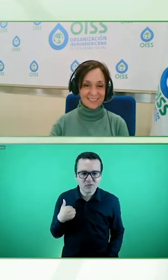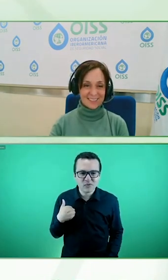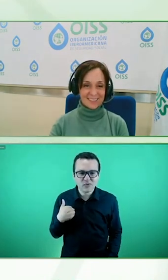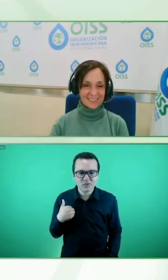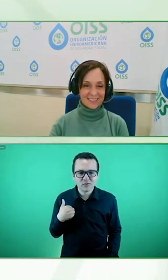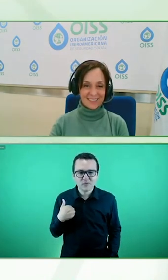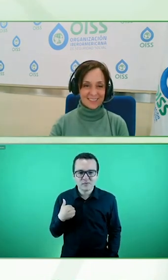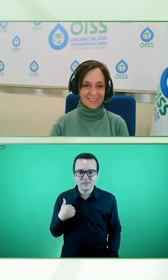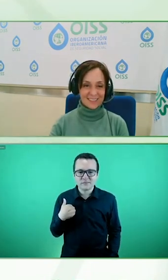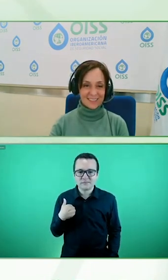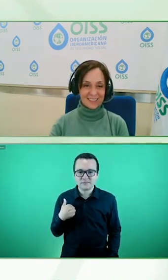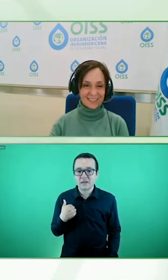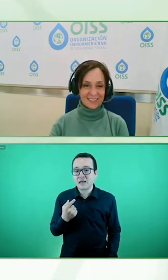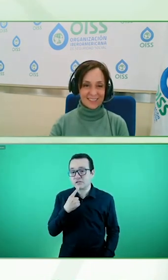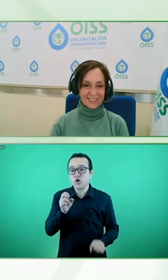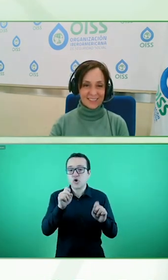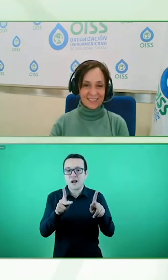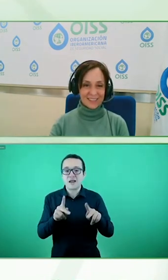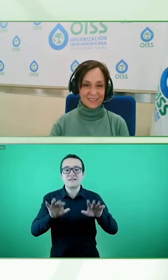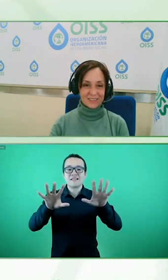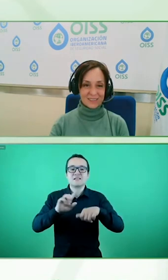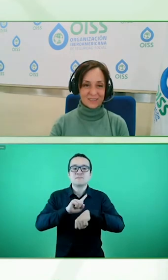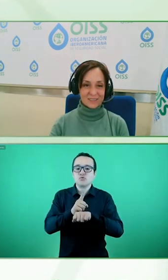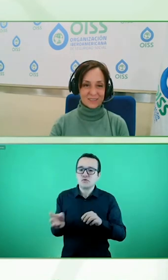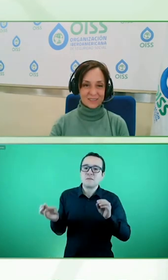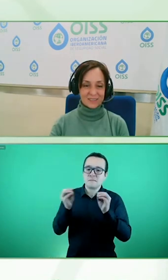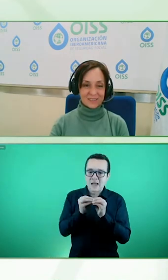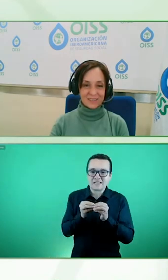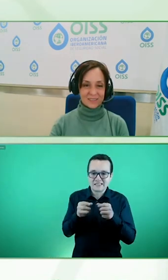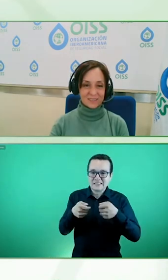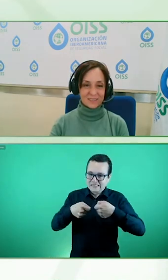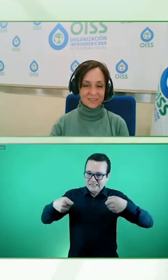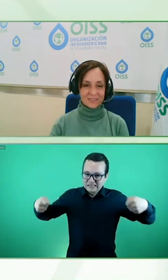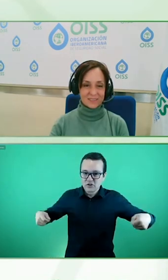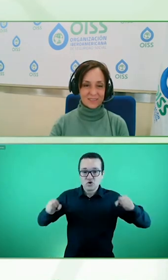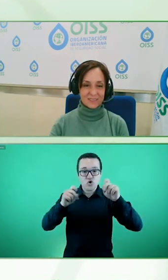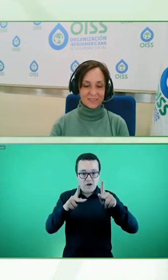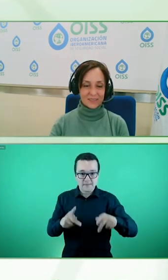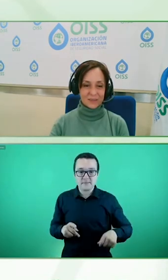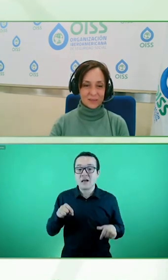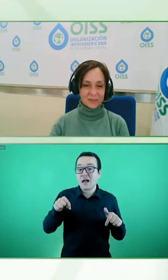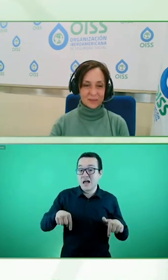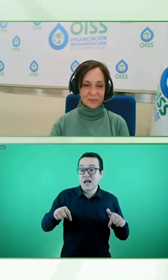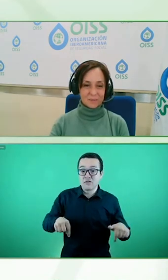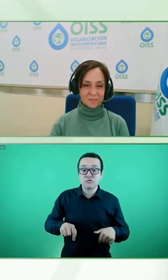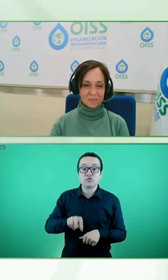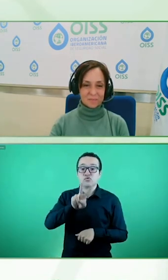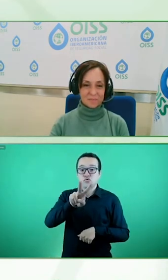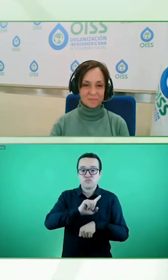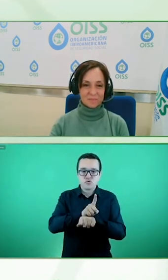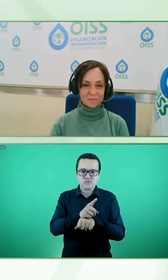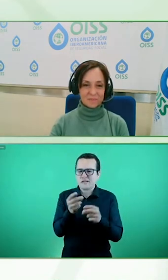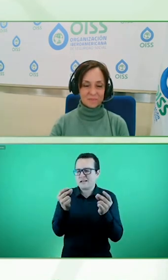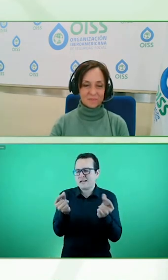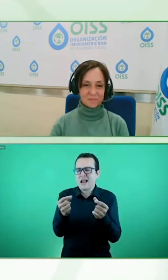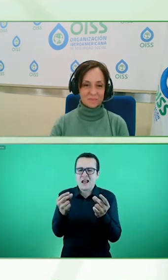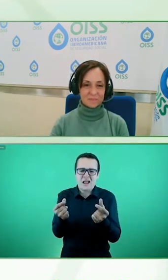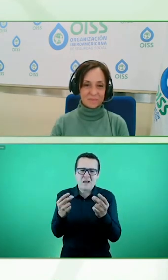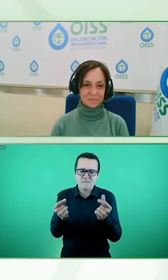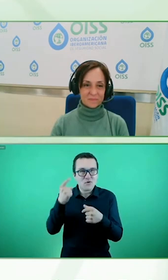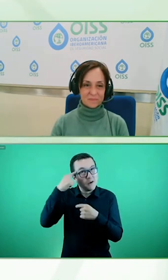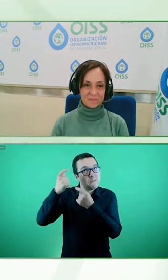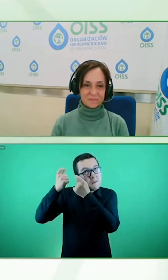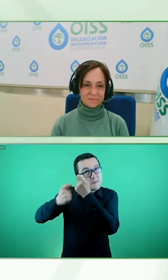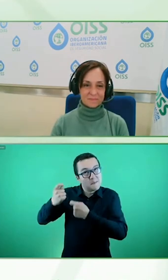bueno vamos a aprovechar entonces le vamos a dar dos minutos a cada soy muy rápido con las matemáticas le vamos a dar dos